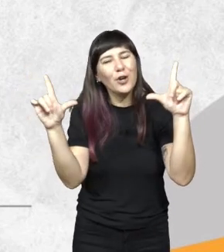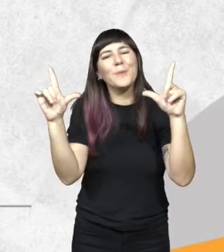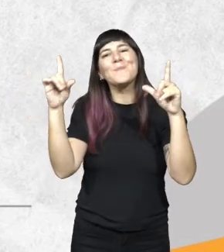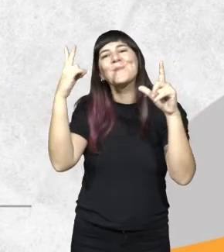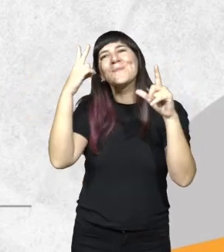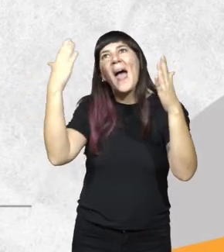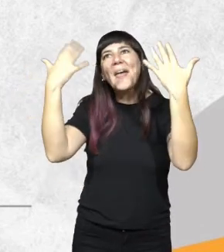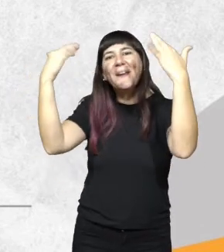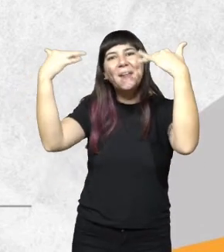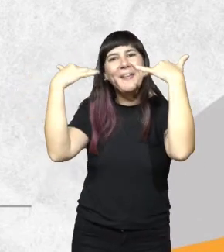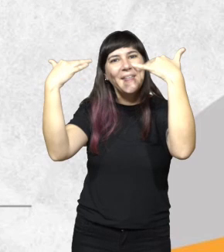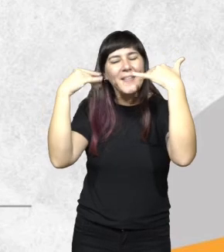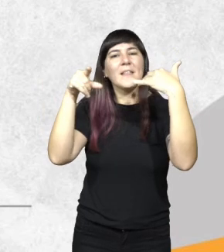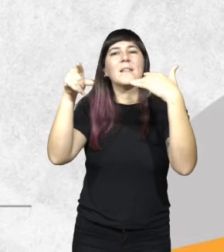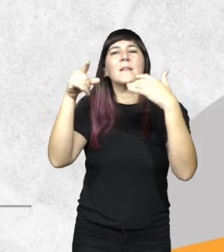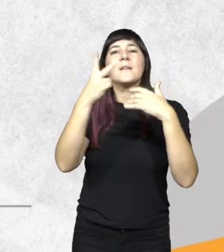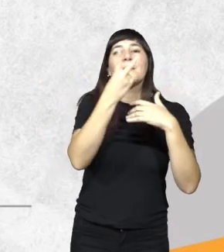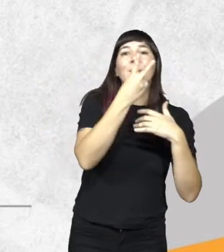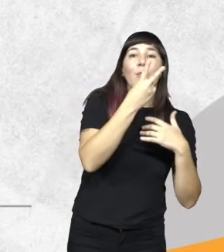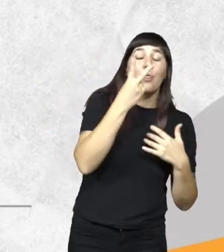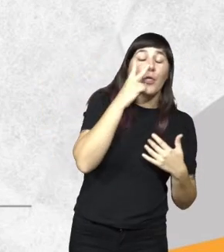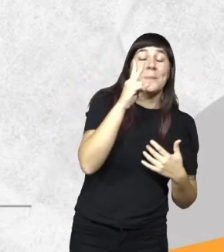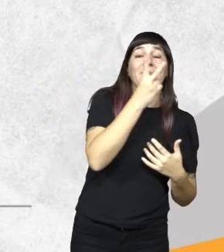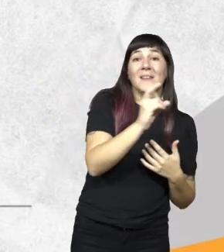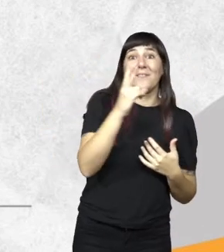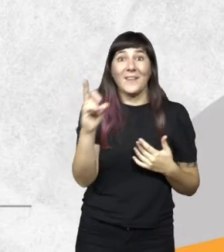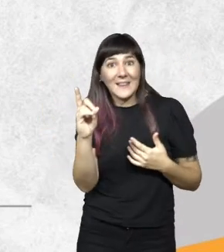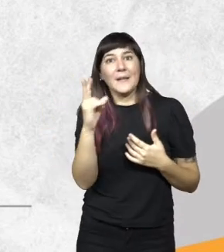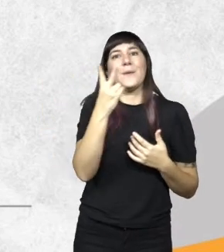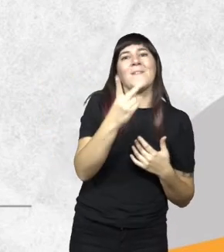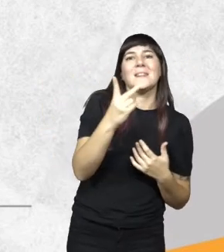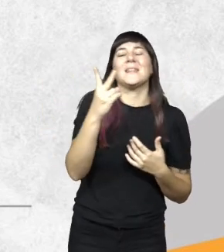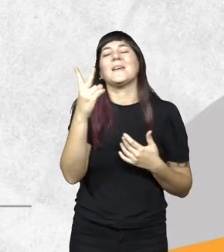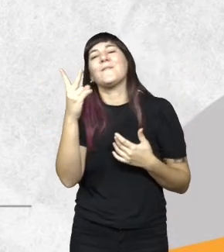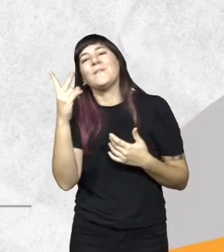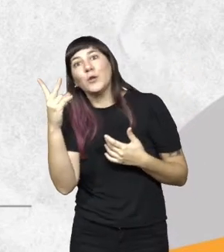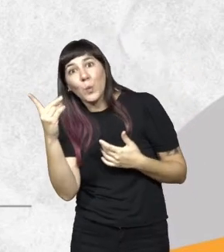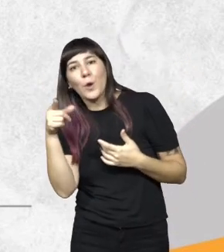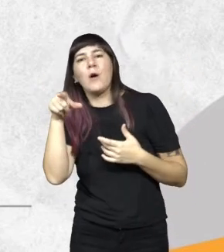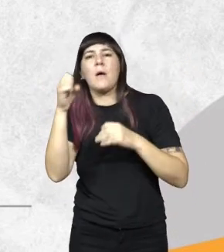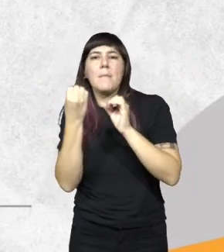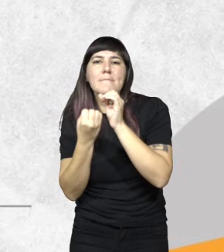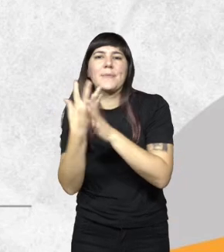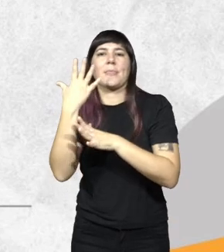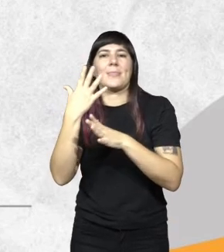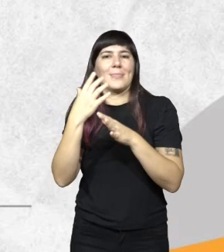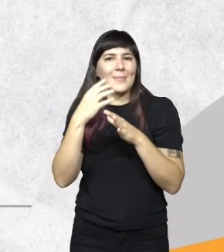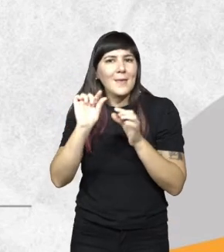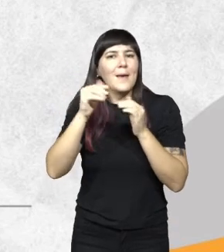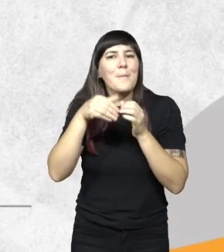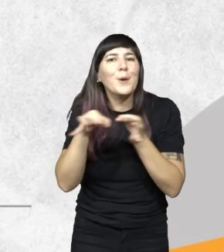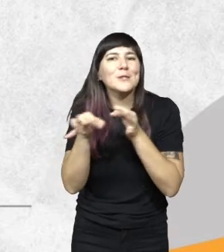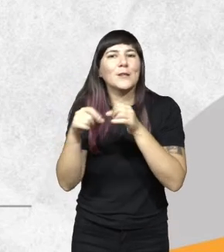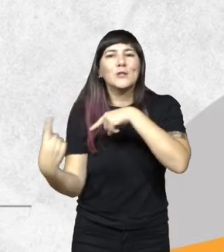acondicionados y desde el 2020, 2021, están empezando a incubar proyectos circulares.